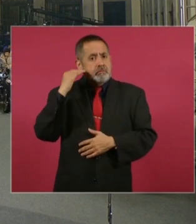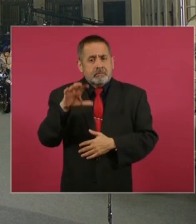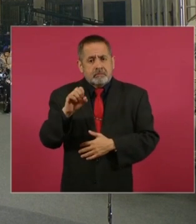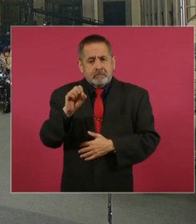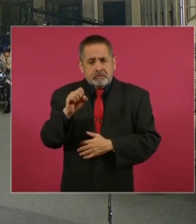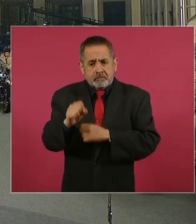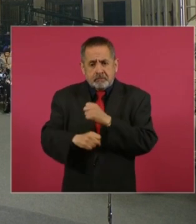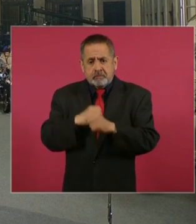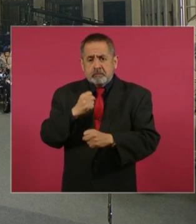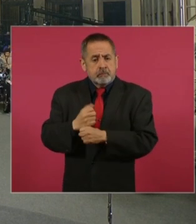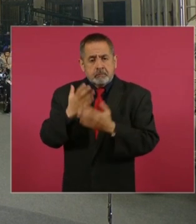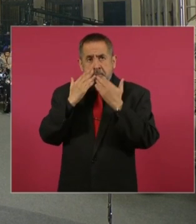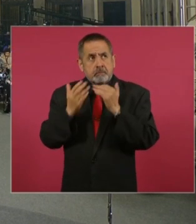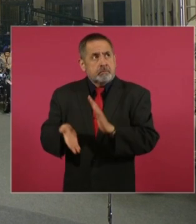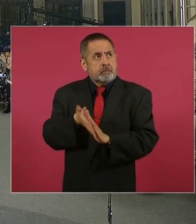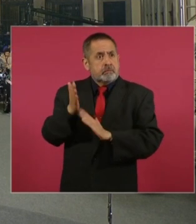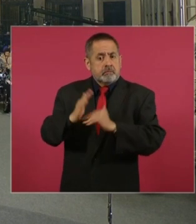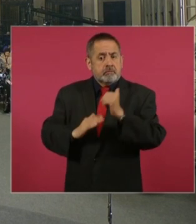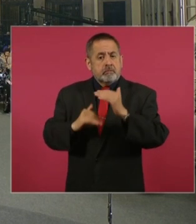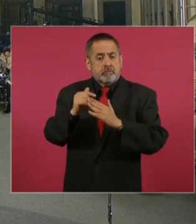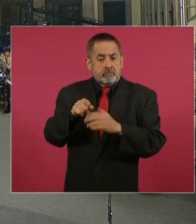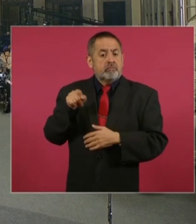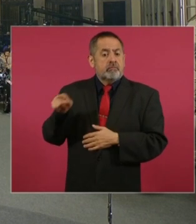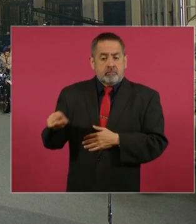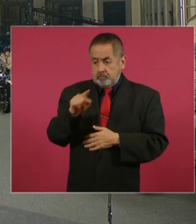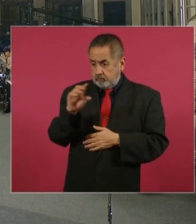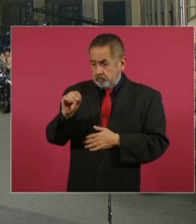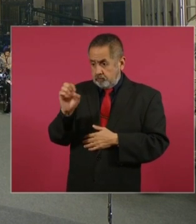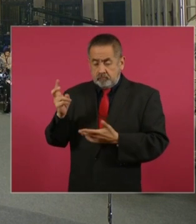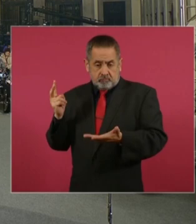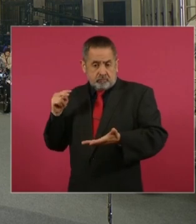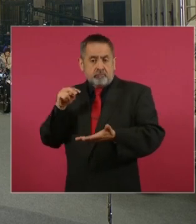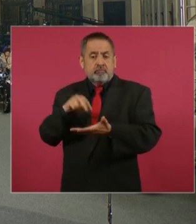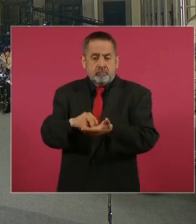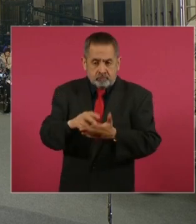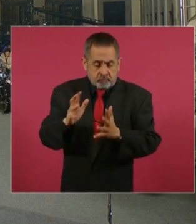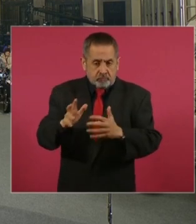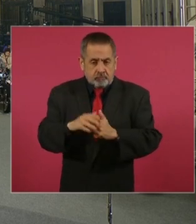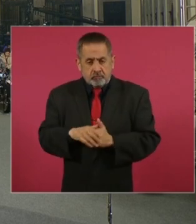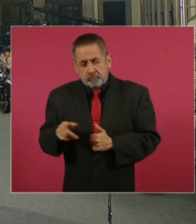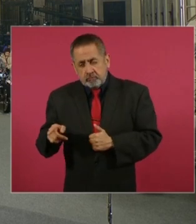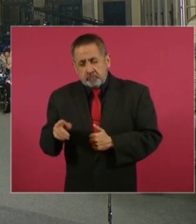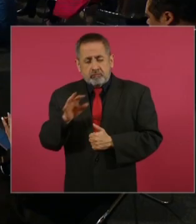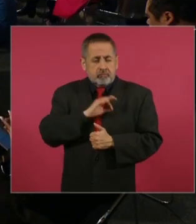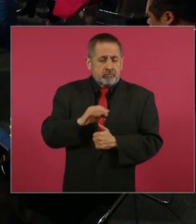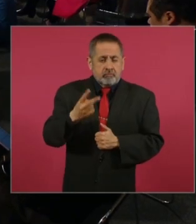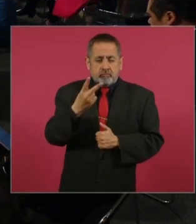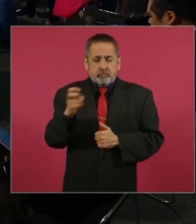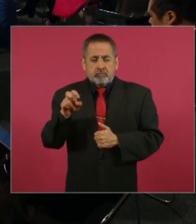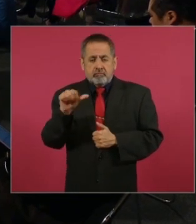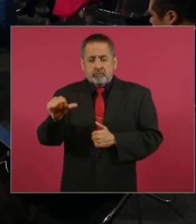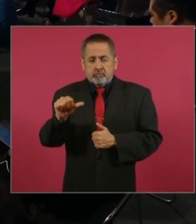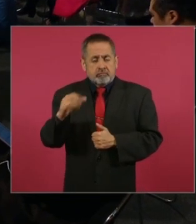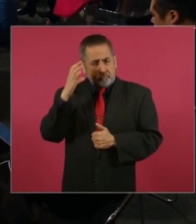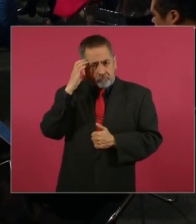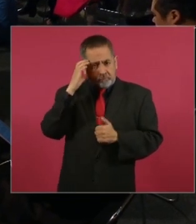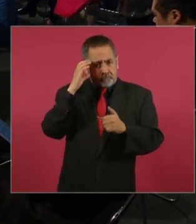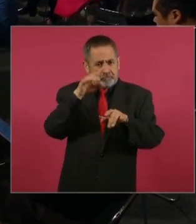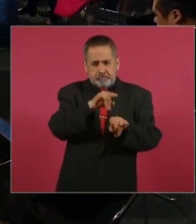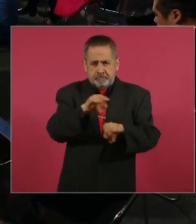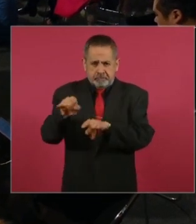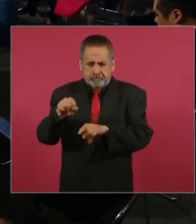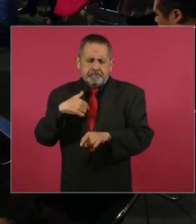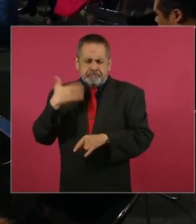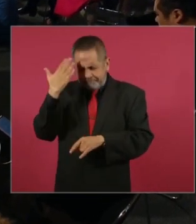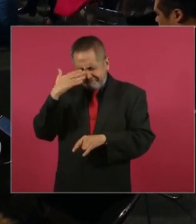hospital del IMSS, ya fue SOE, ya lo entrevisté y son para 216 camas. Qué importante, sé que hay un